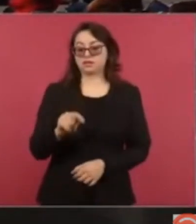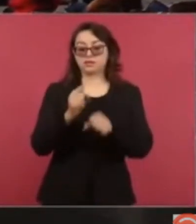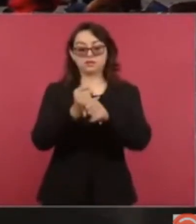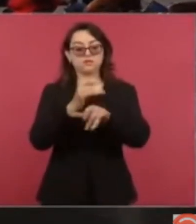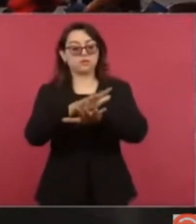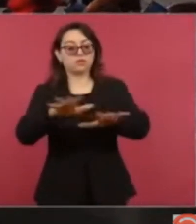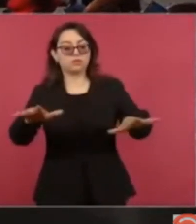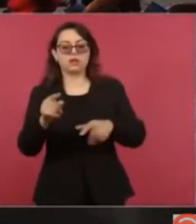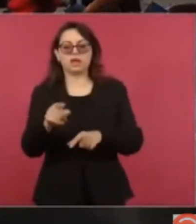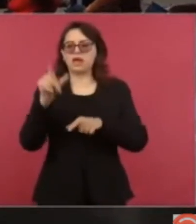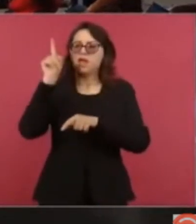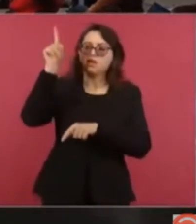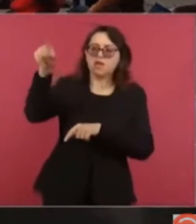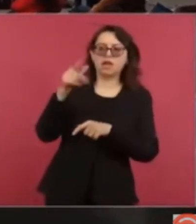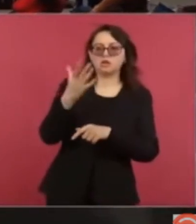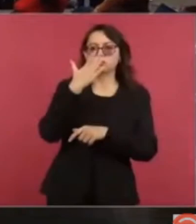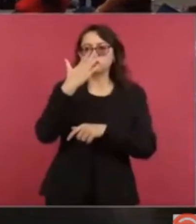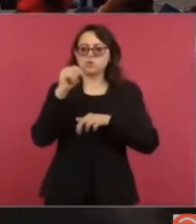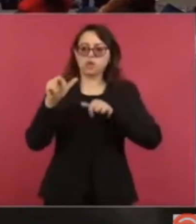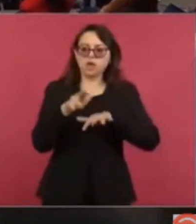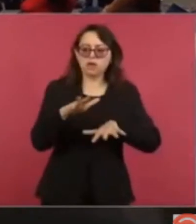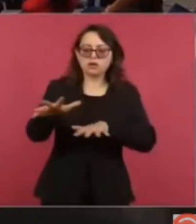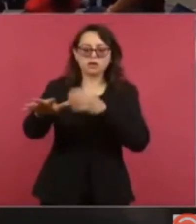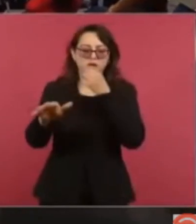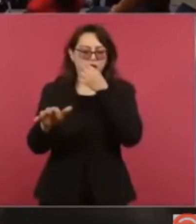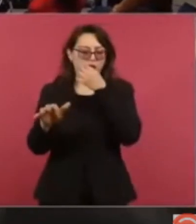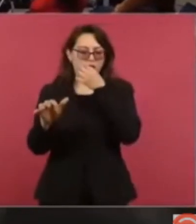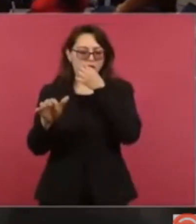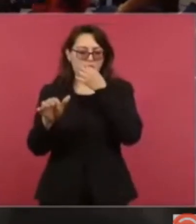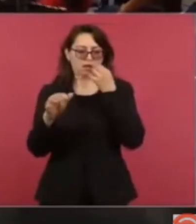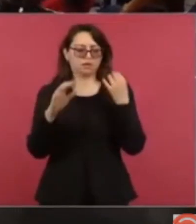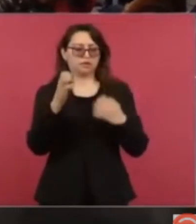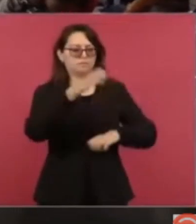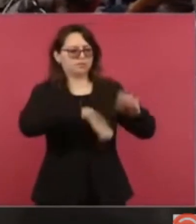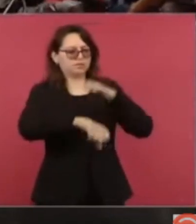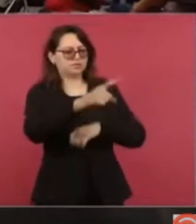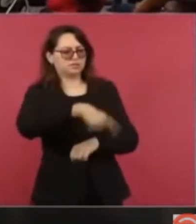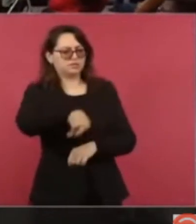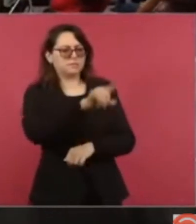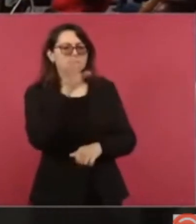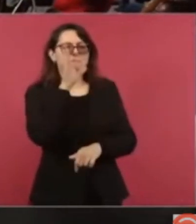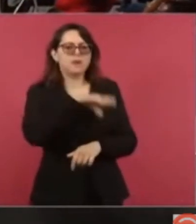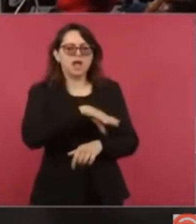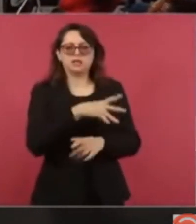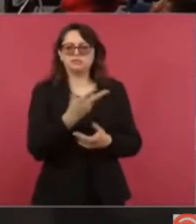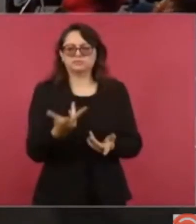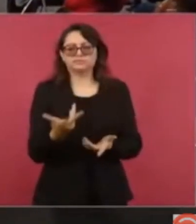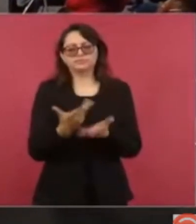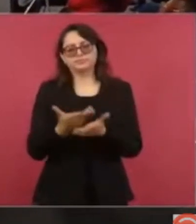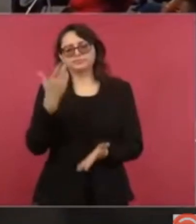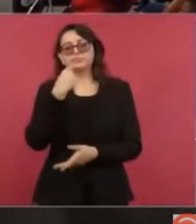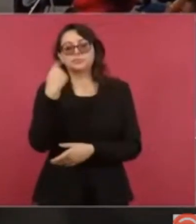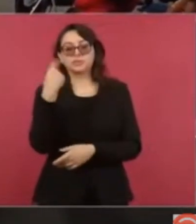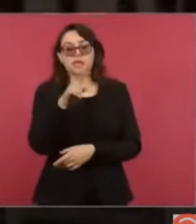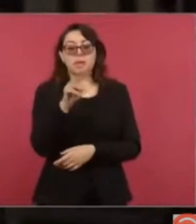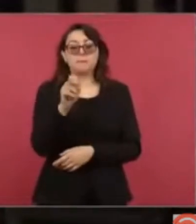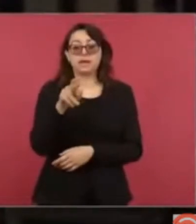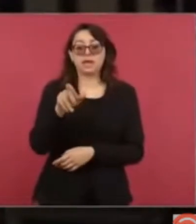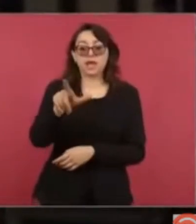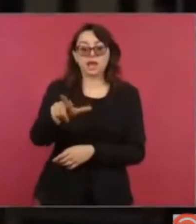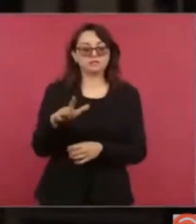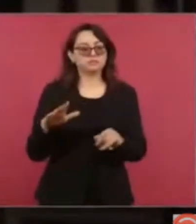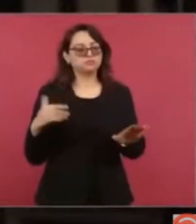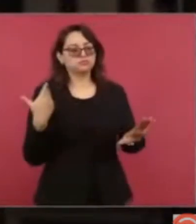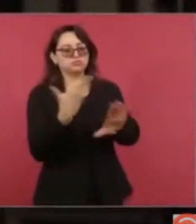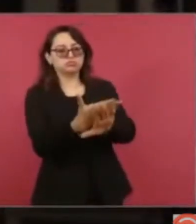a buscar algún acuerdo con la empresa? ¿Ha habido ya algún acercamiento con Grupo México? La secretaria de Medio